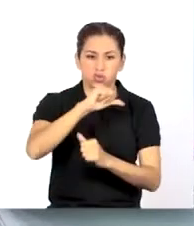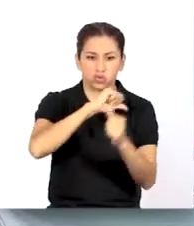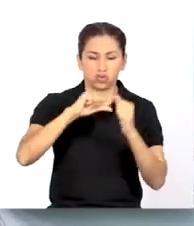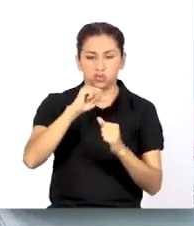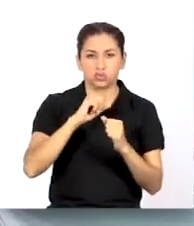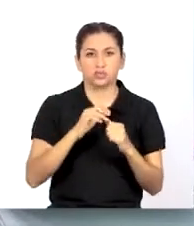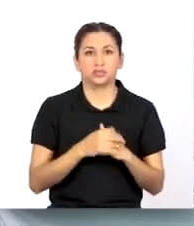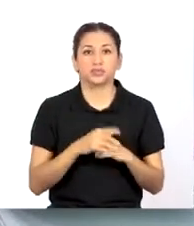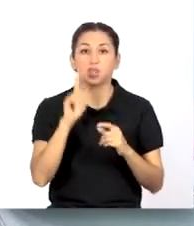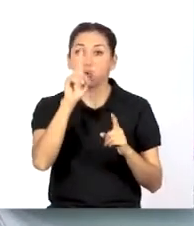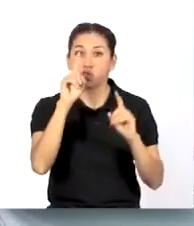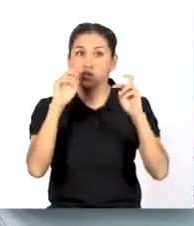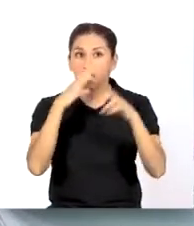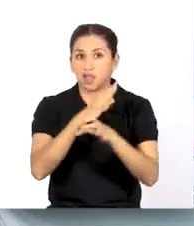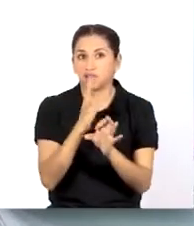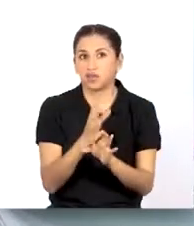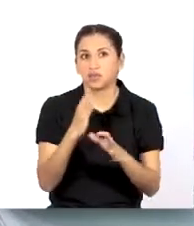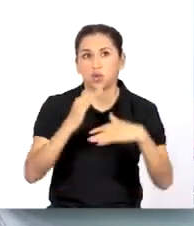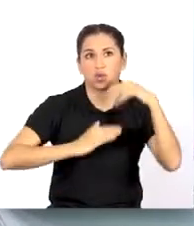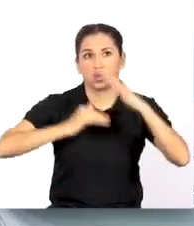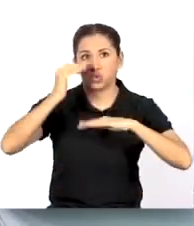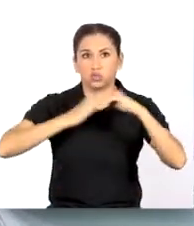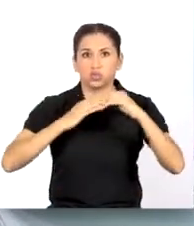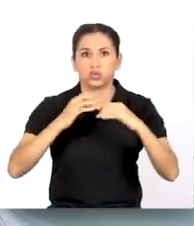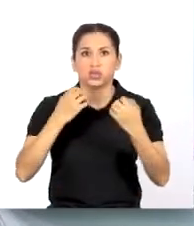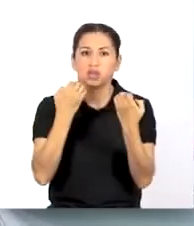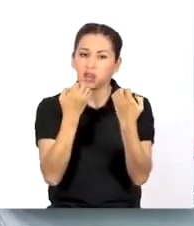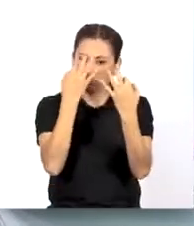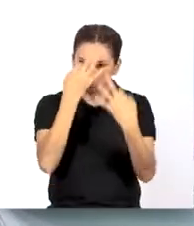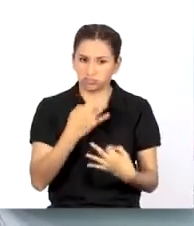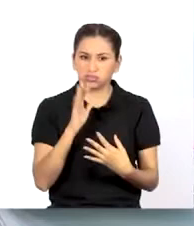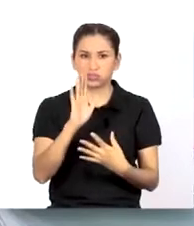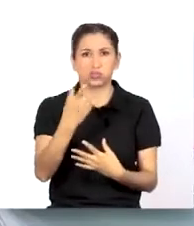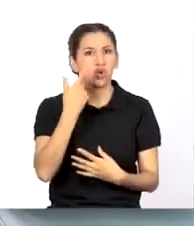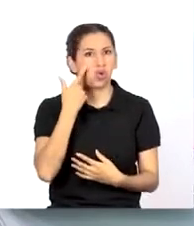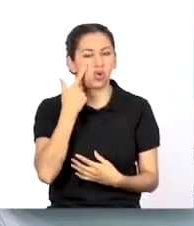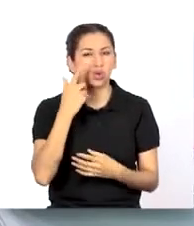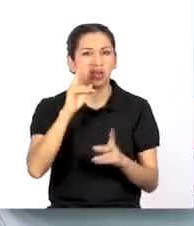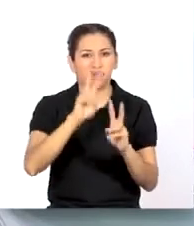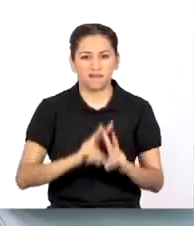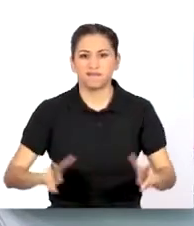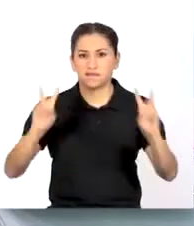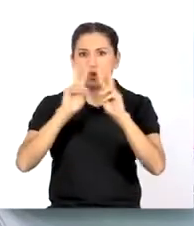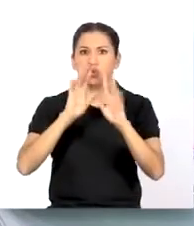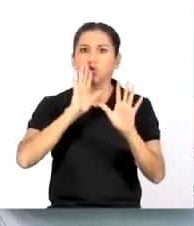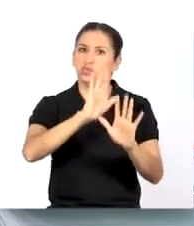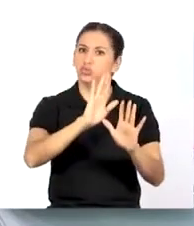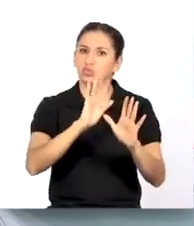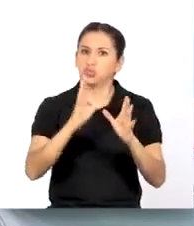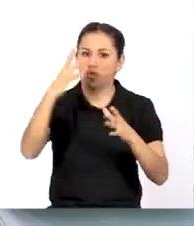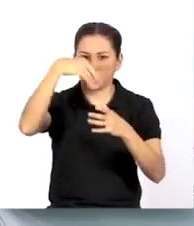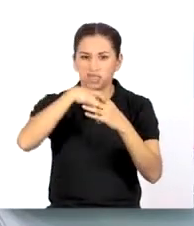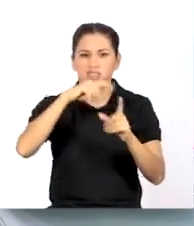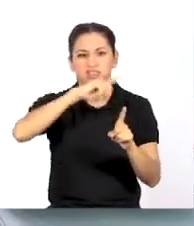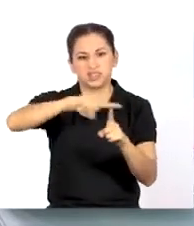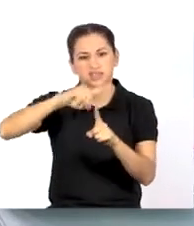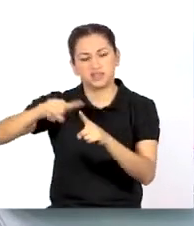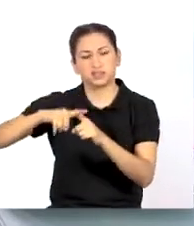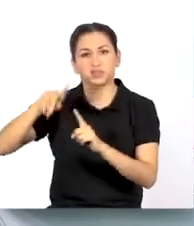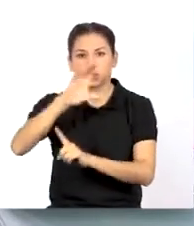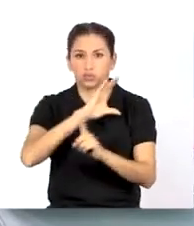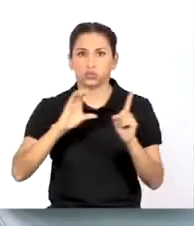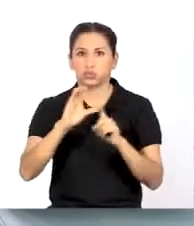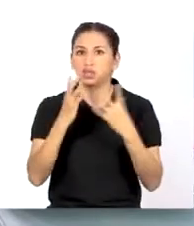democrática. Una forma de abordarla es construyendo argumentos que reconozcan y valoren las diferencias que existen en nuestra